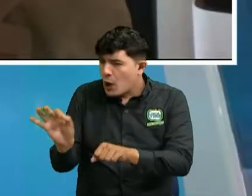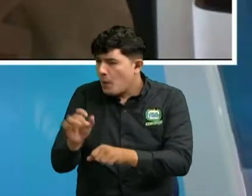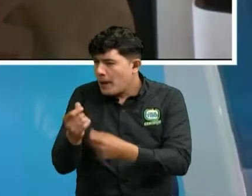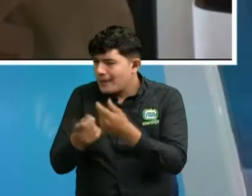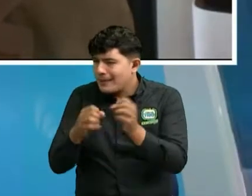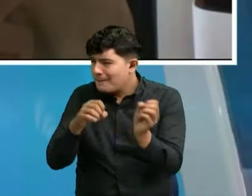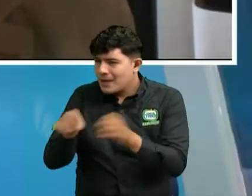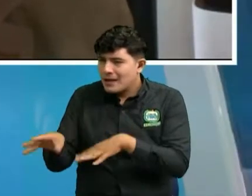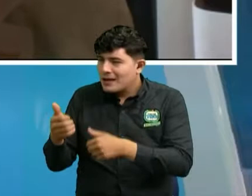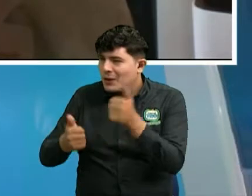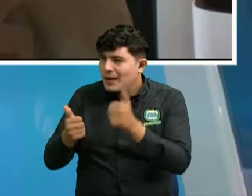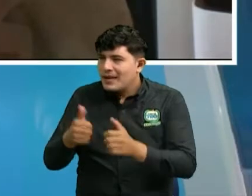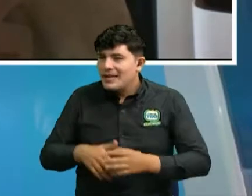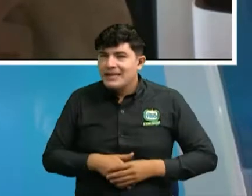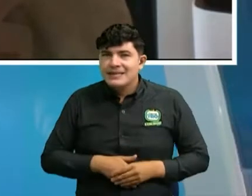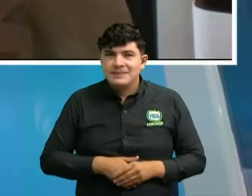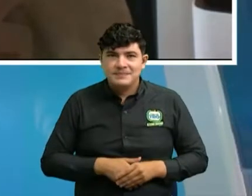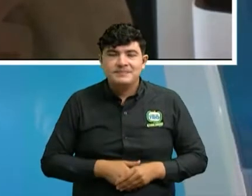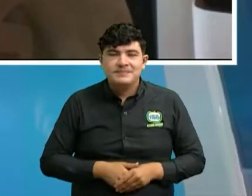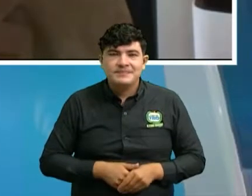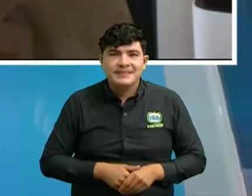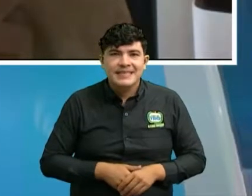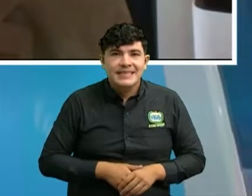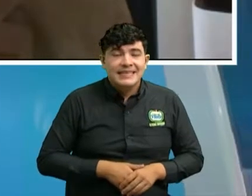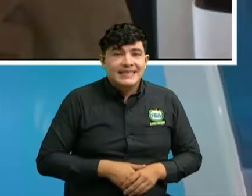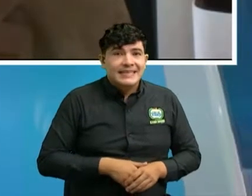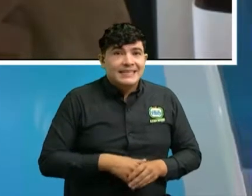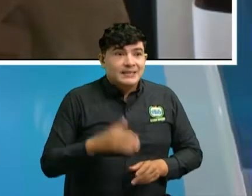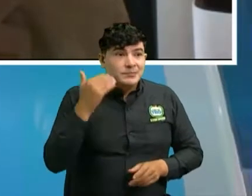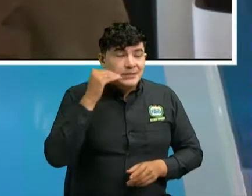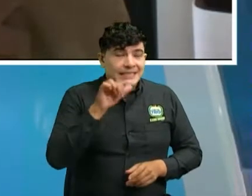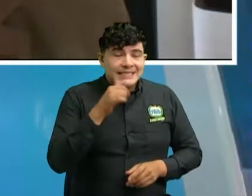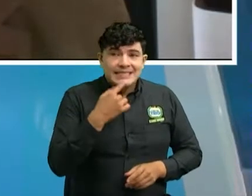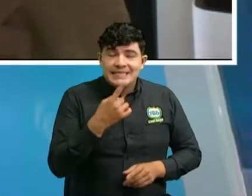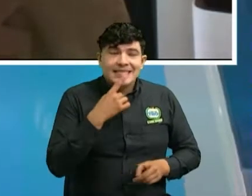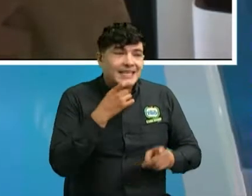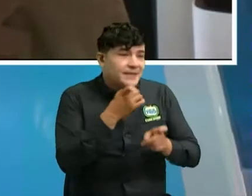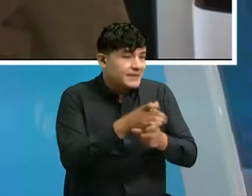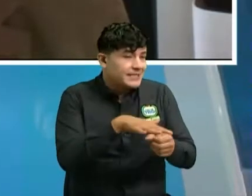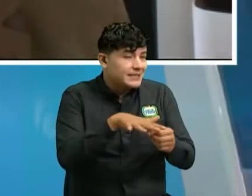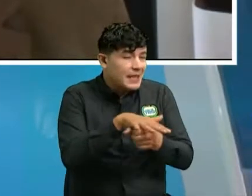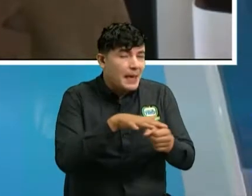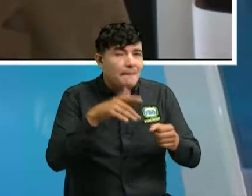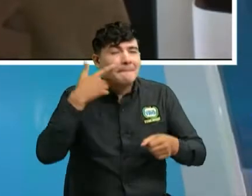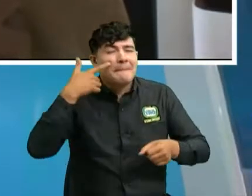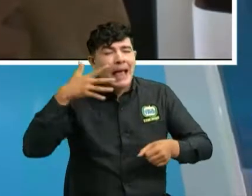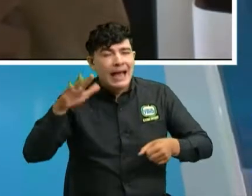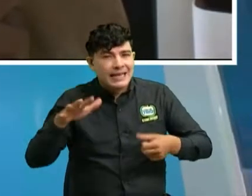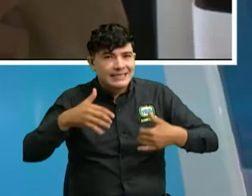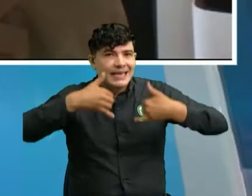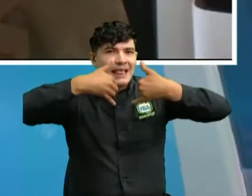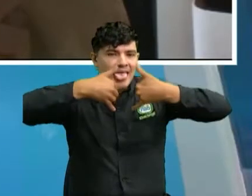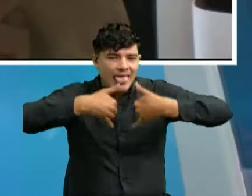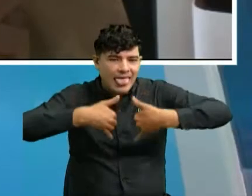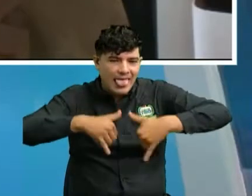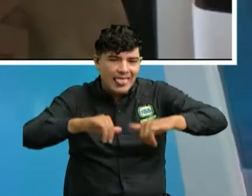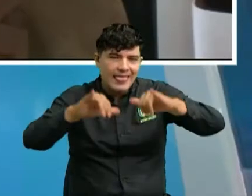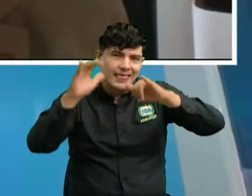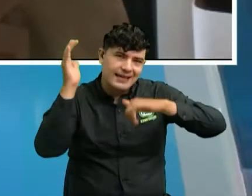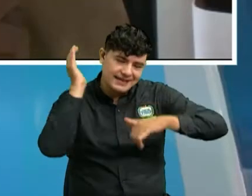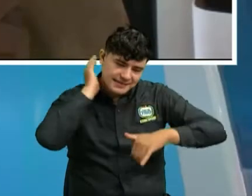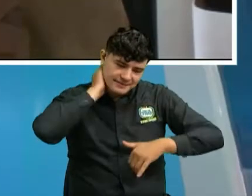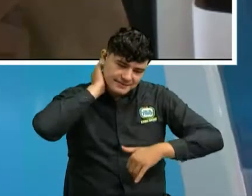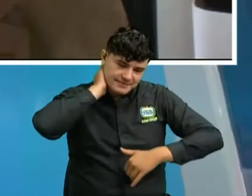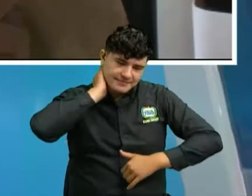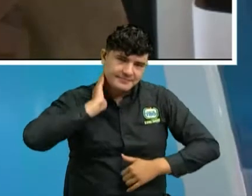Ay, abogado, difícil situación porque parece que la estafaron, ¿no? Sí, señora.